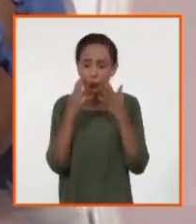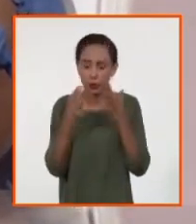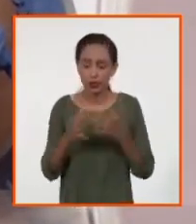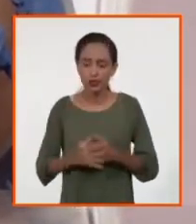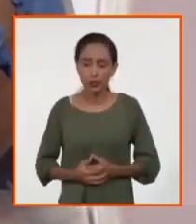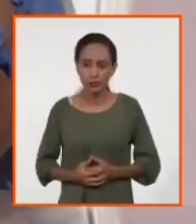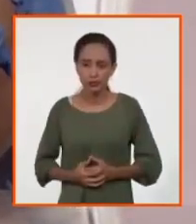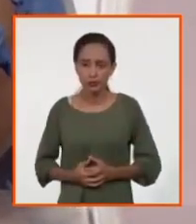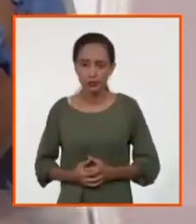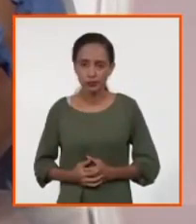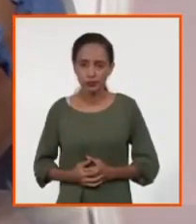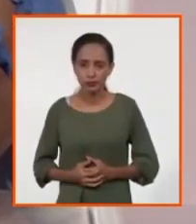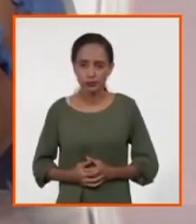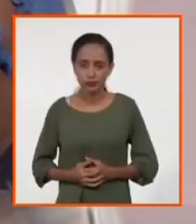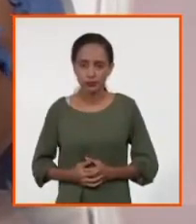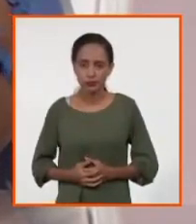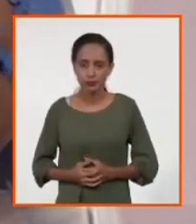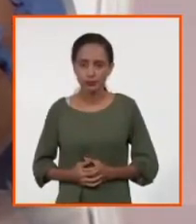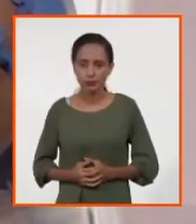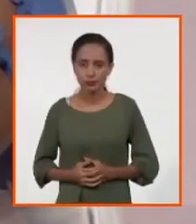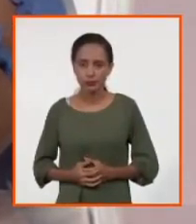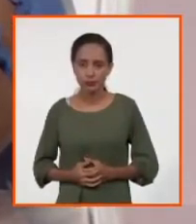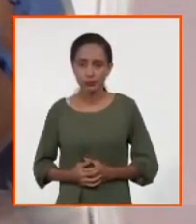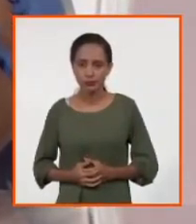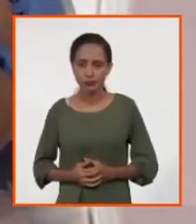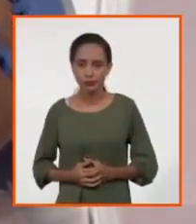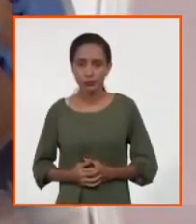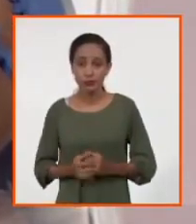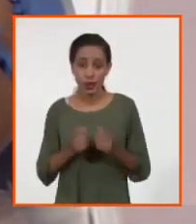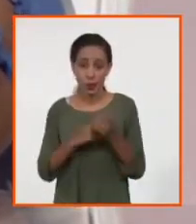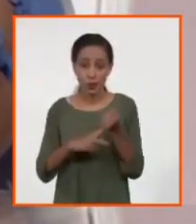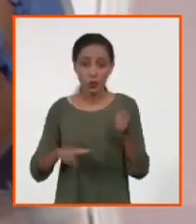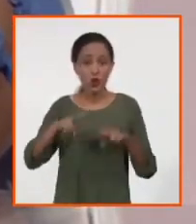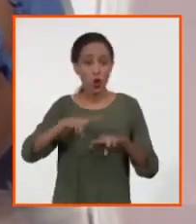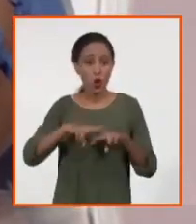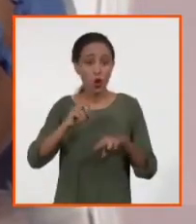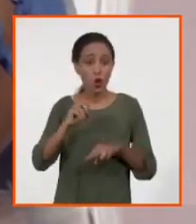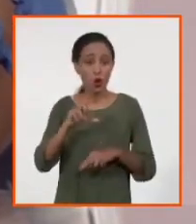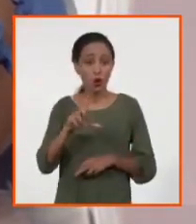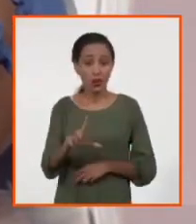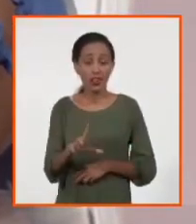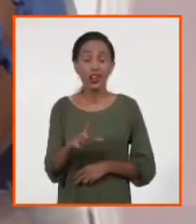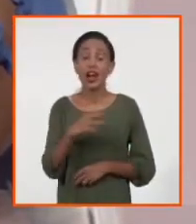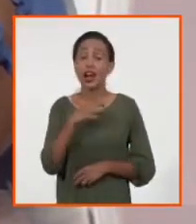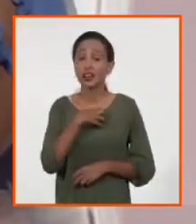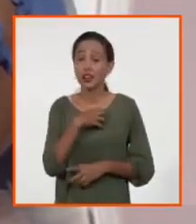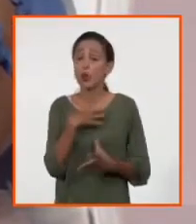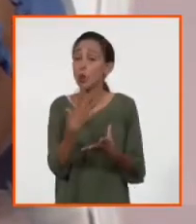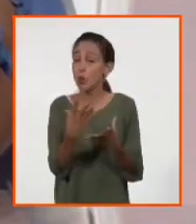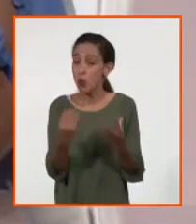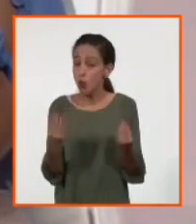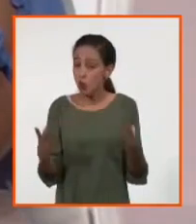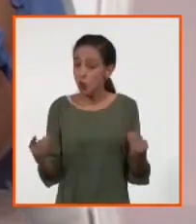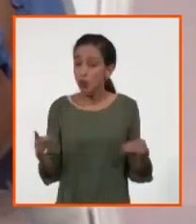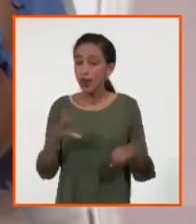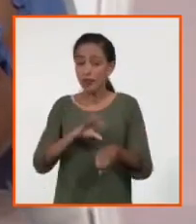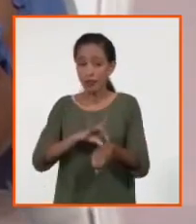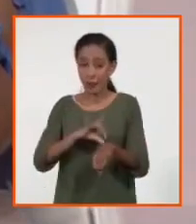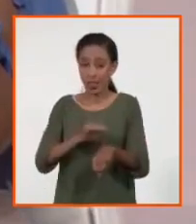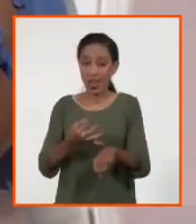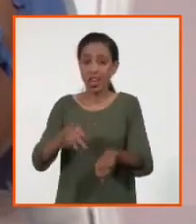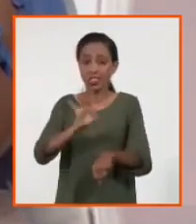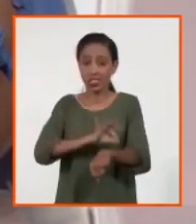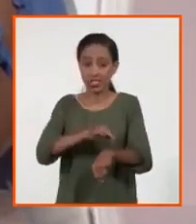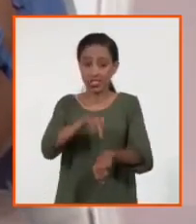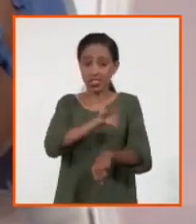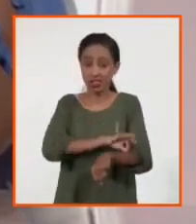No por ello, Holguín, que ha sido una provincia que ha tenido mucha infestación por el vector y mucho dengue,